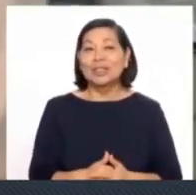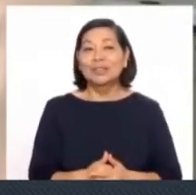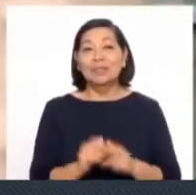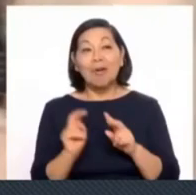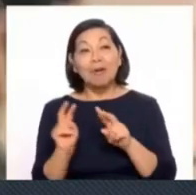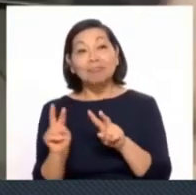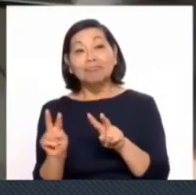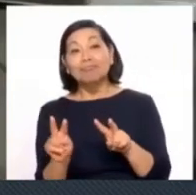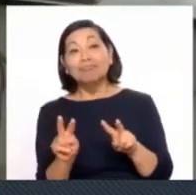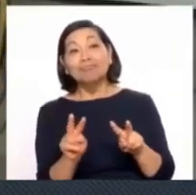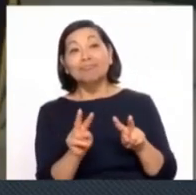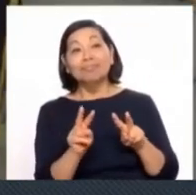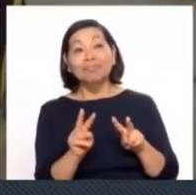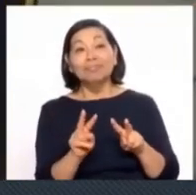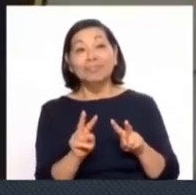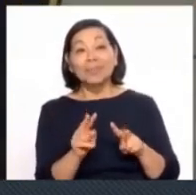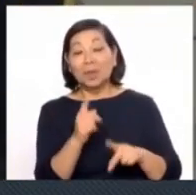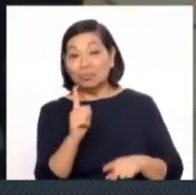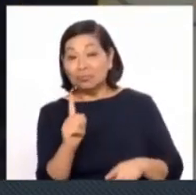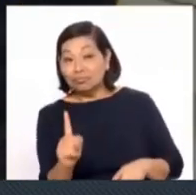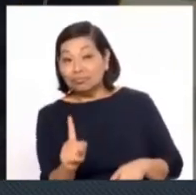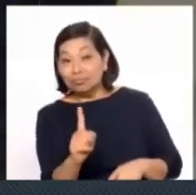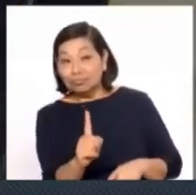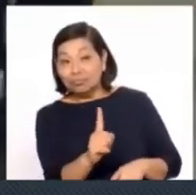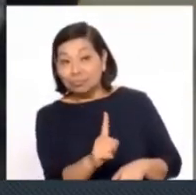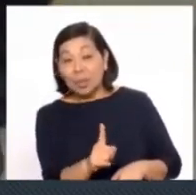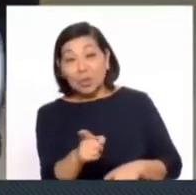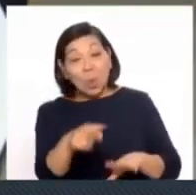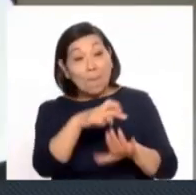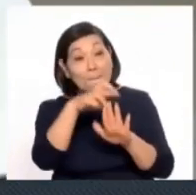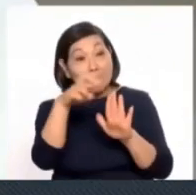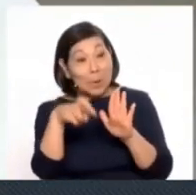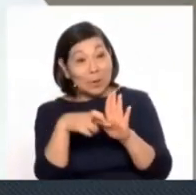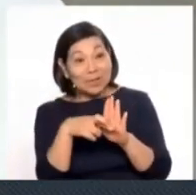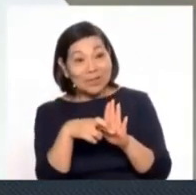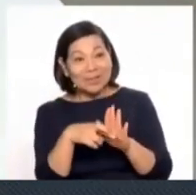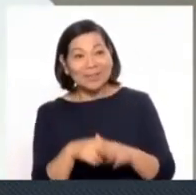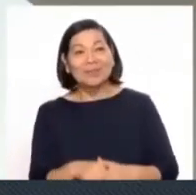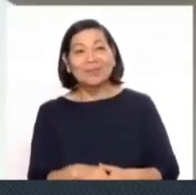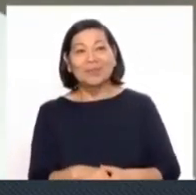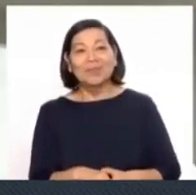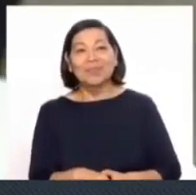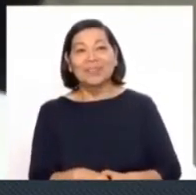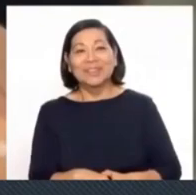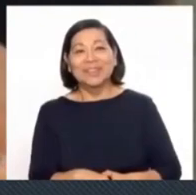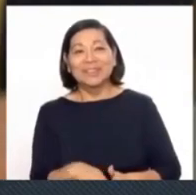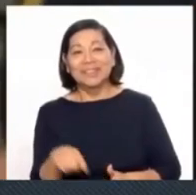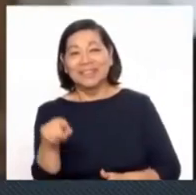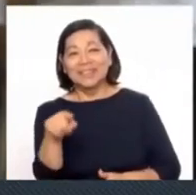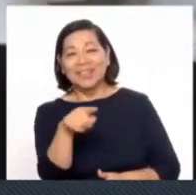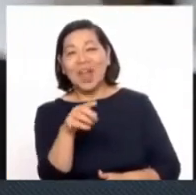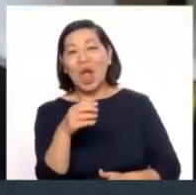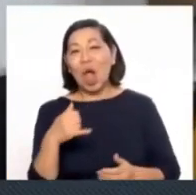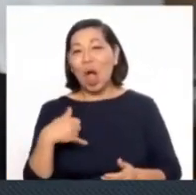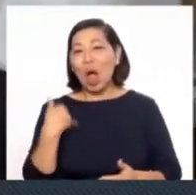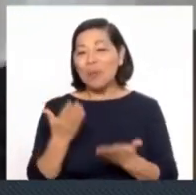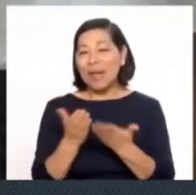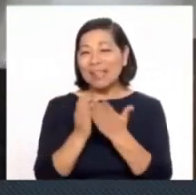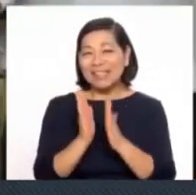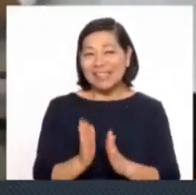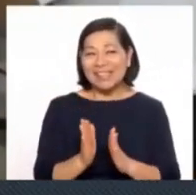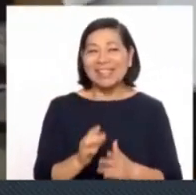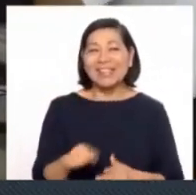a observar uno en uno cada proyecto. Y chicos, a ver si saludamos todos, porque todos nos dan la